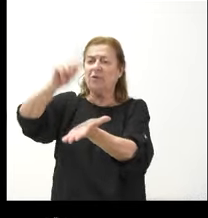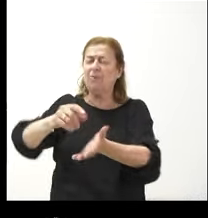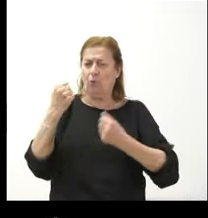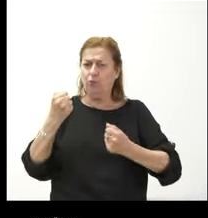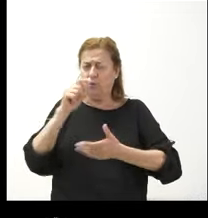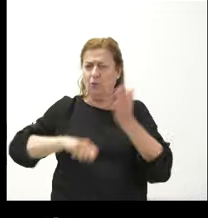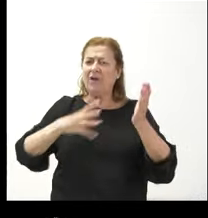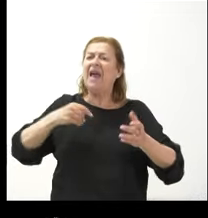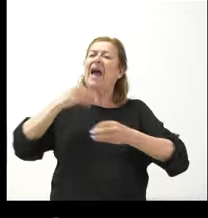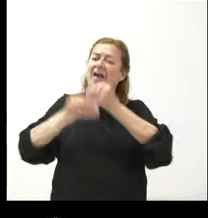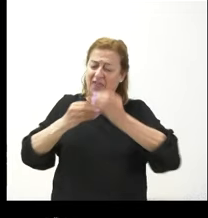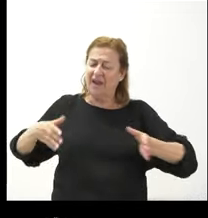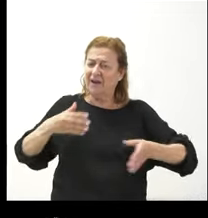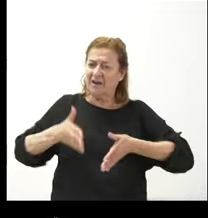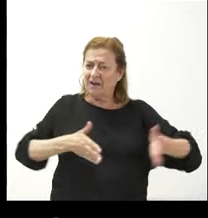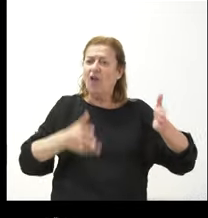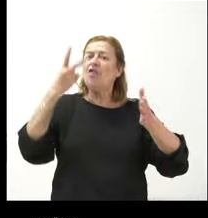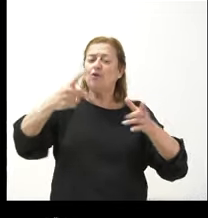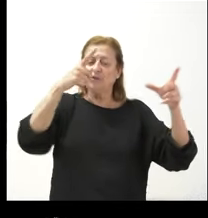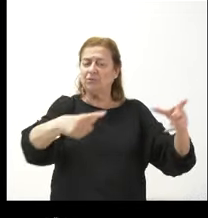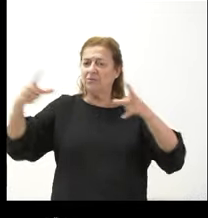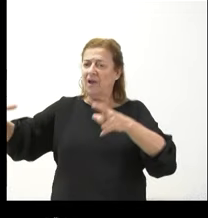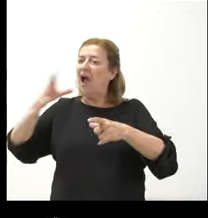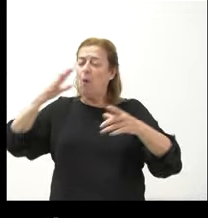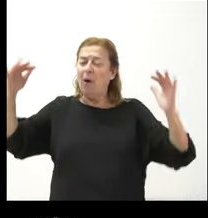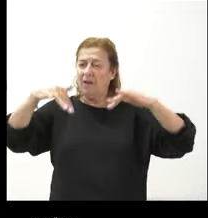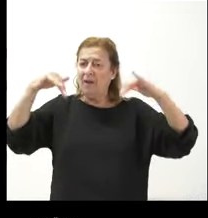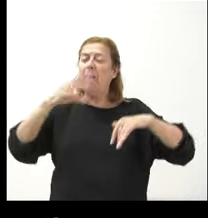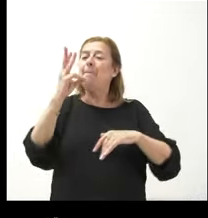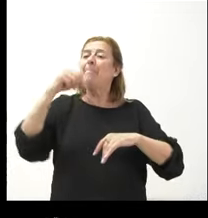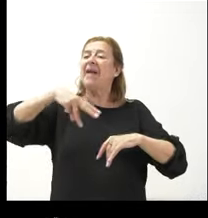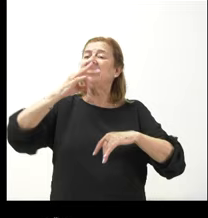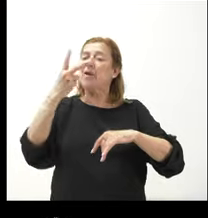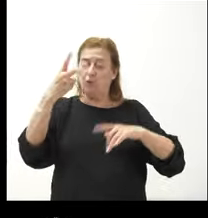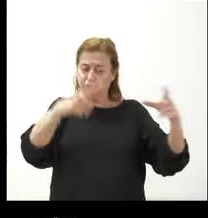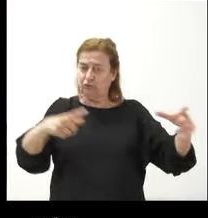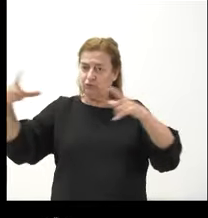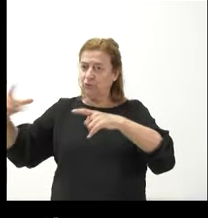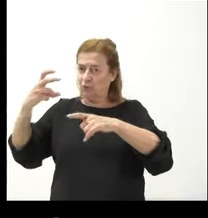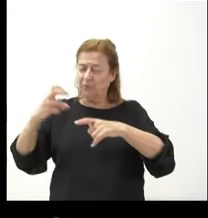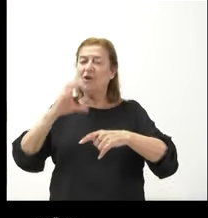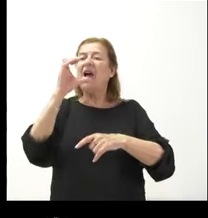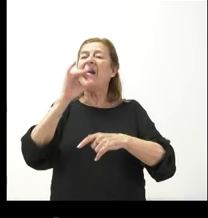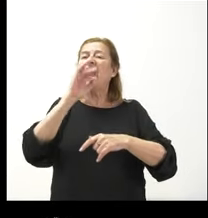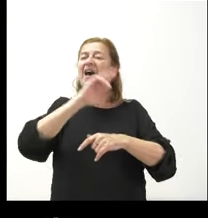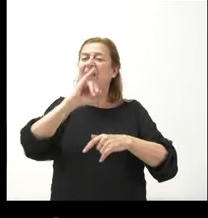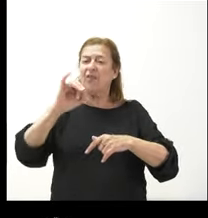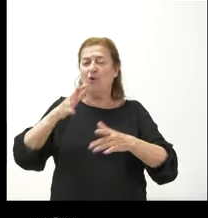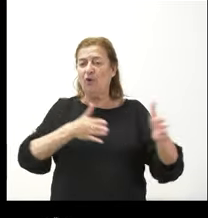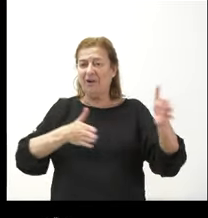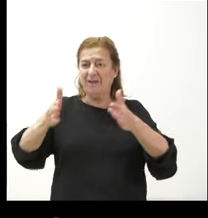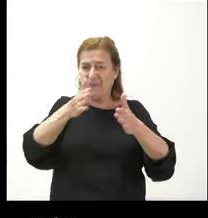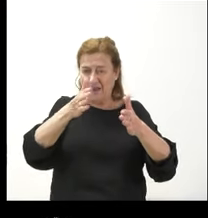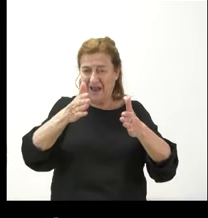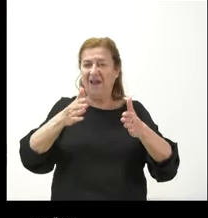construcción de dos pantanos de dos nuevos pantanos en el entorno de Carrizo de la Ribera que venga pues